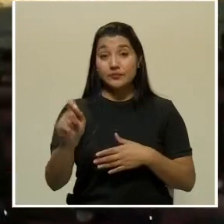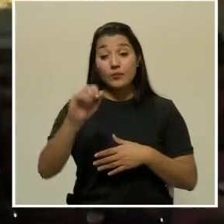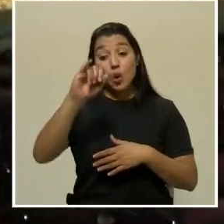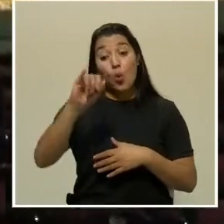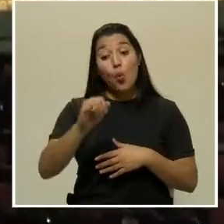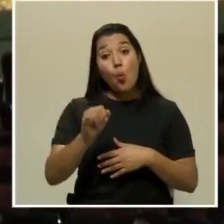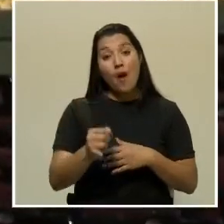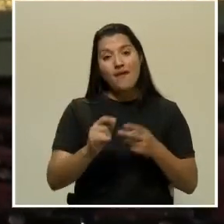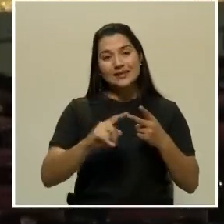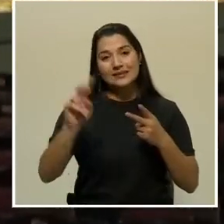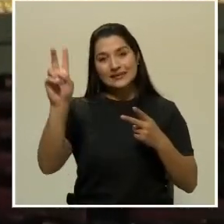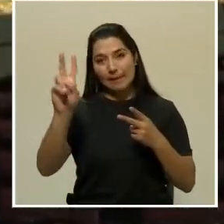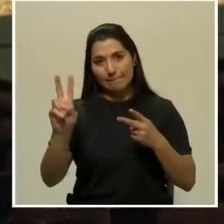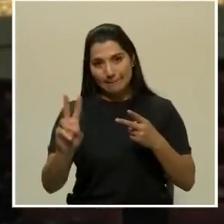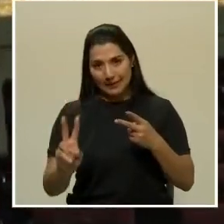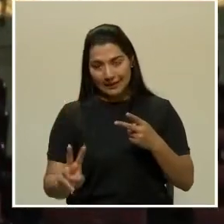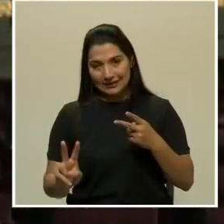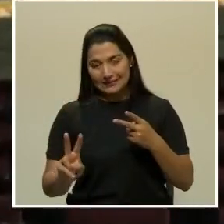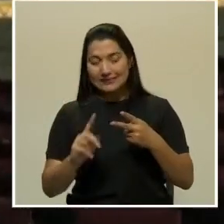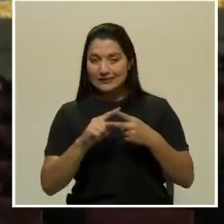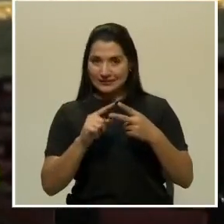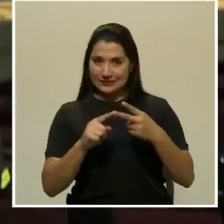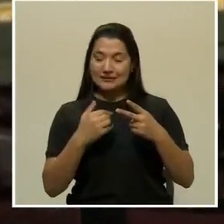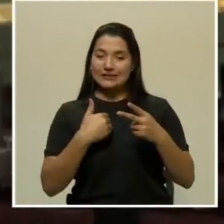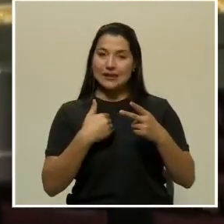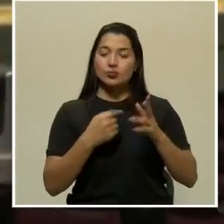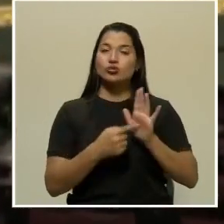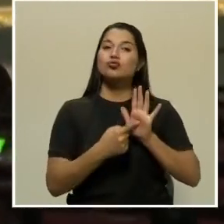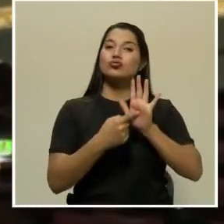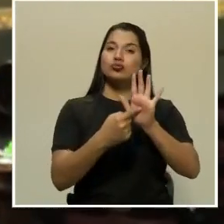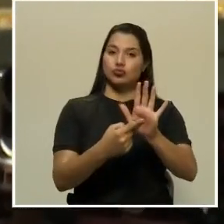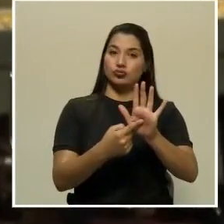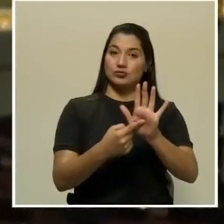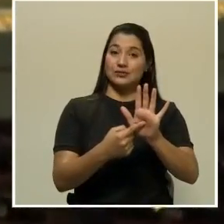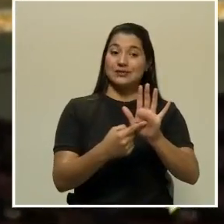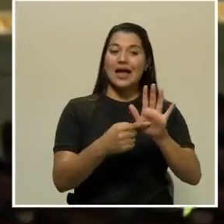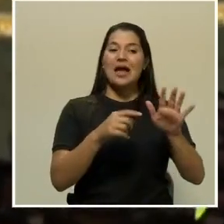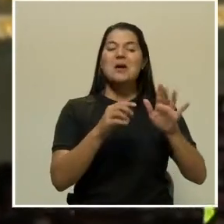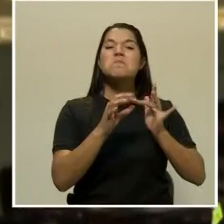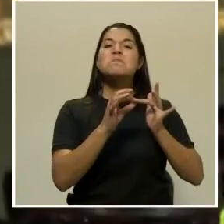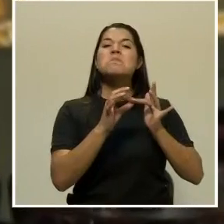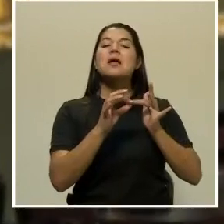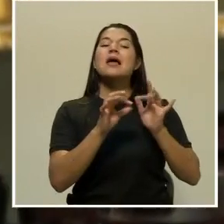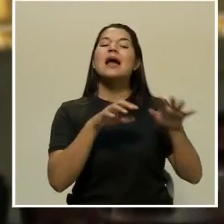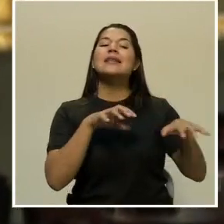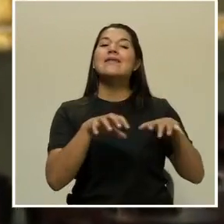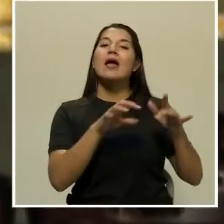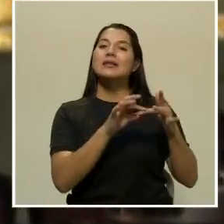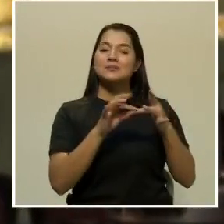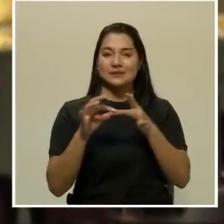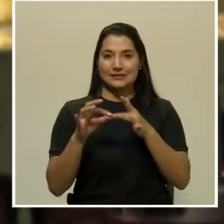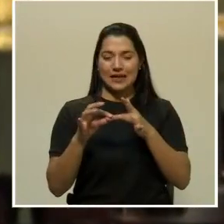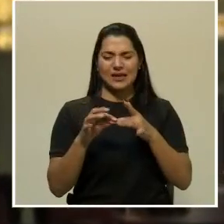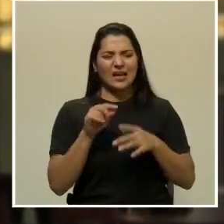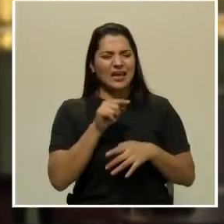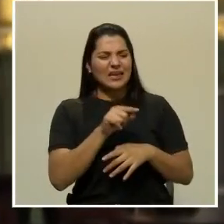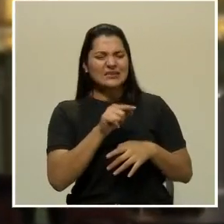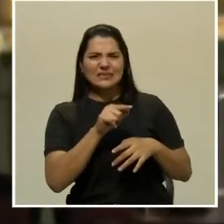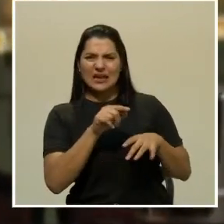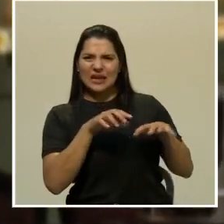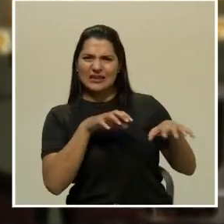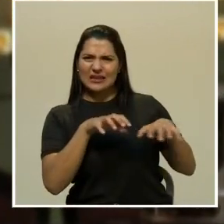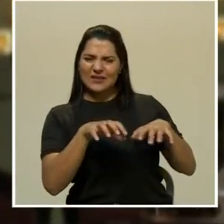jueves y los viernes, va a haber transmisiones. estas transmisiones, ¿qué tienen? Porque no todo va a ir en